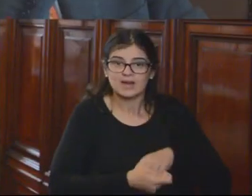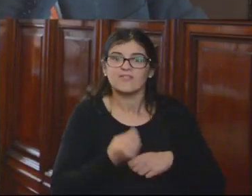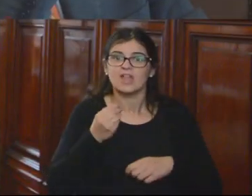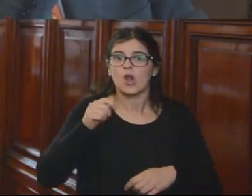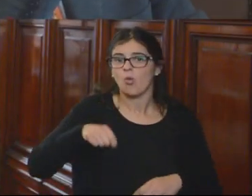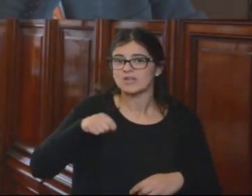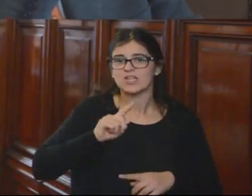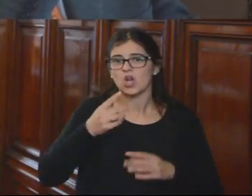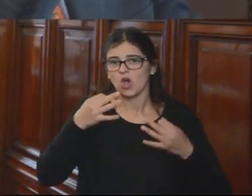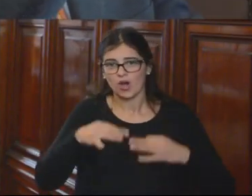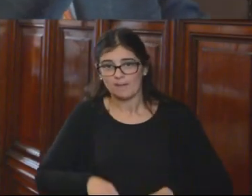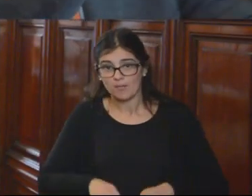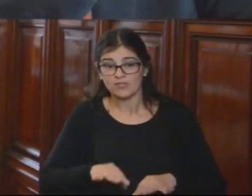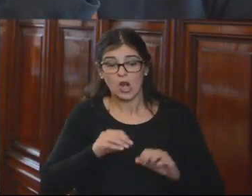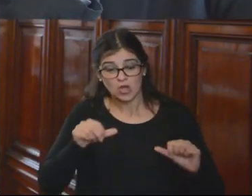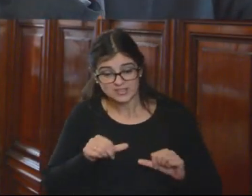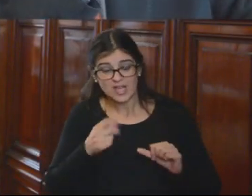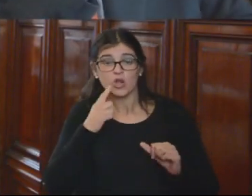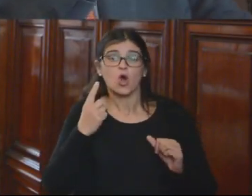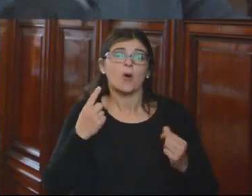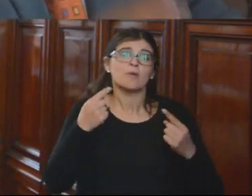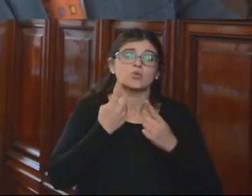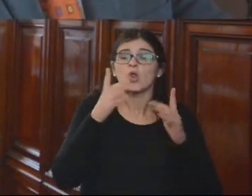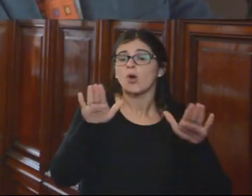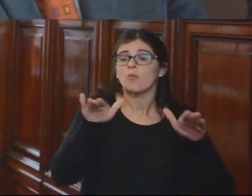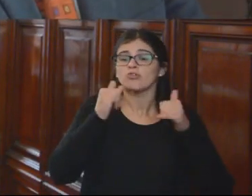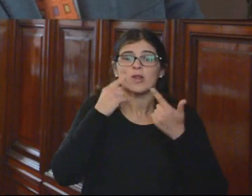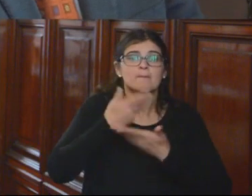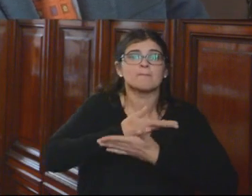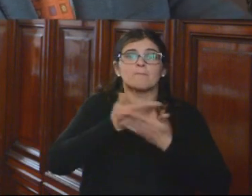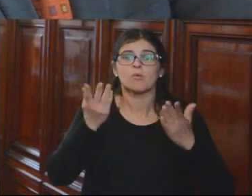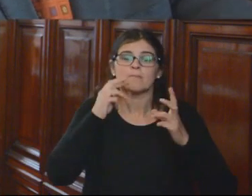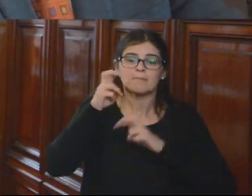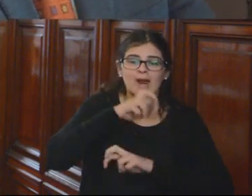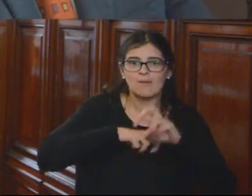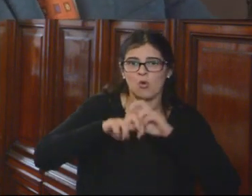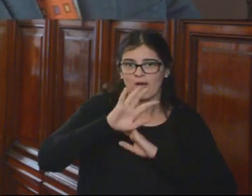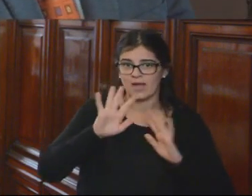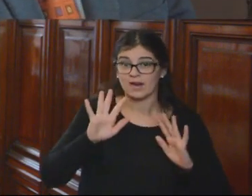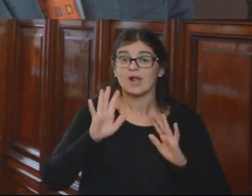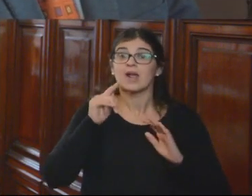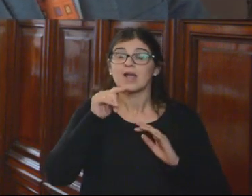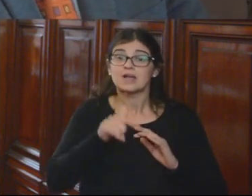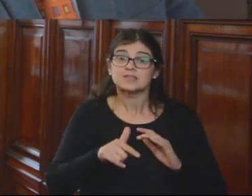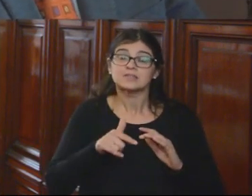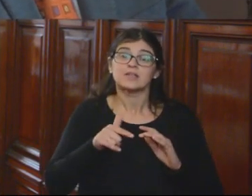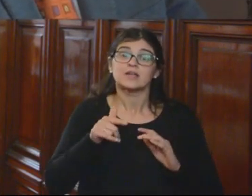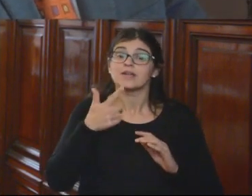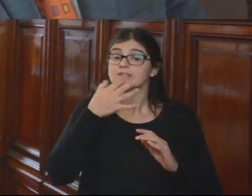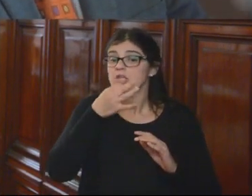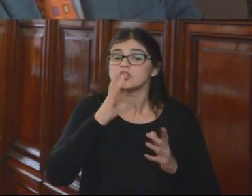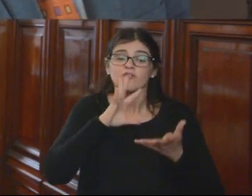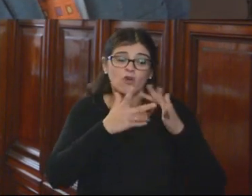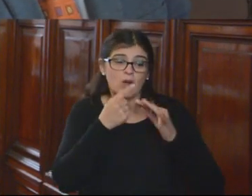pertinente a la acción, era una oposición a una convocatoria pública para vocales. Y ahí hace una... Es decir, son